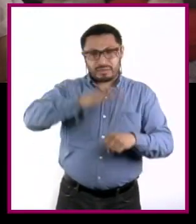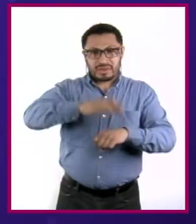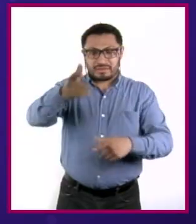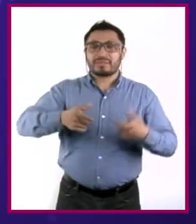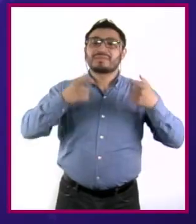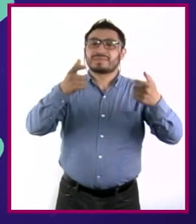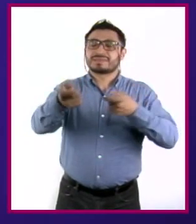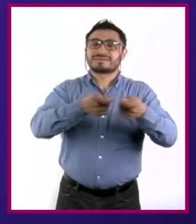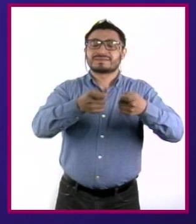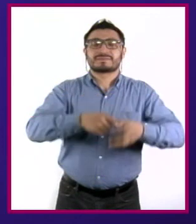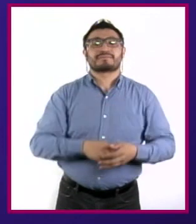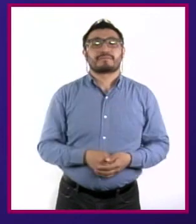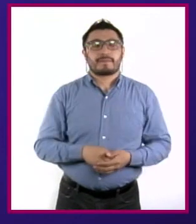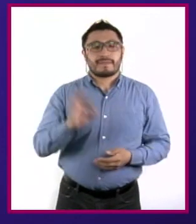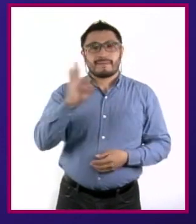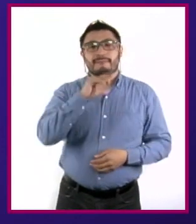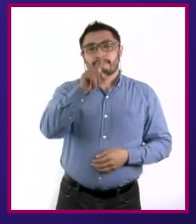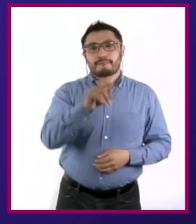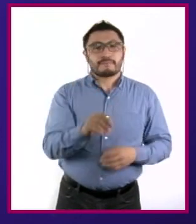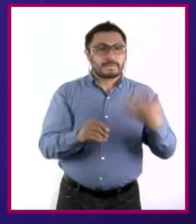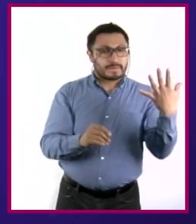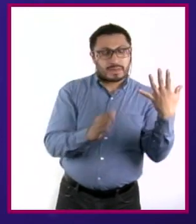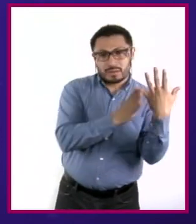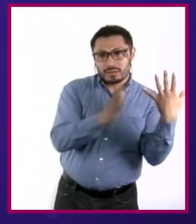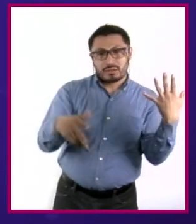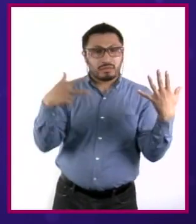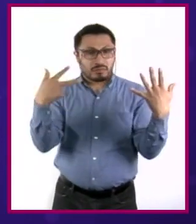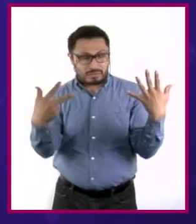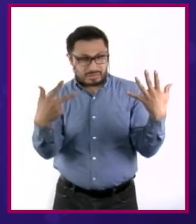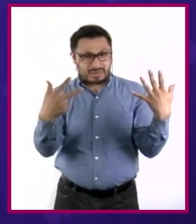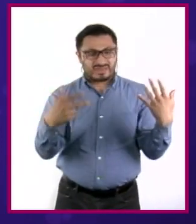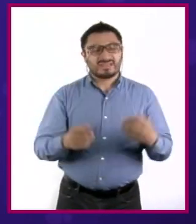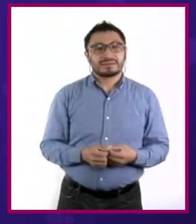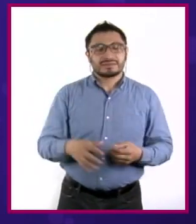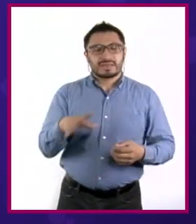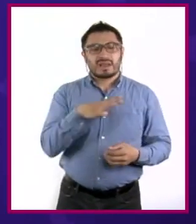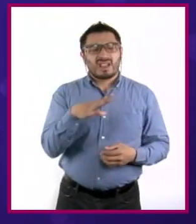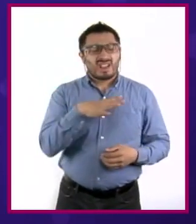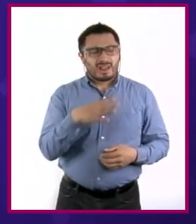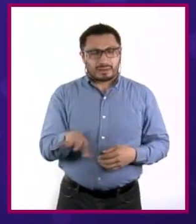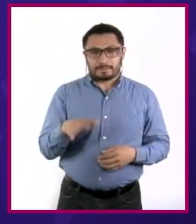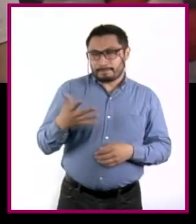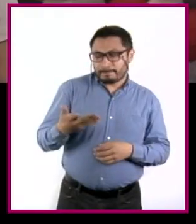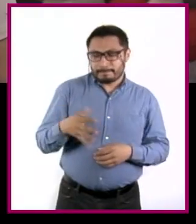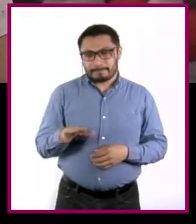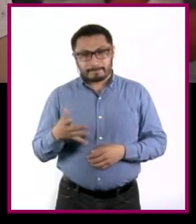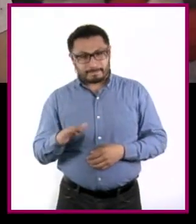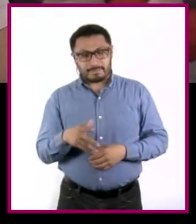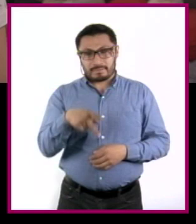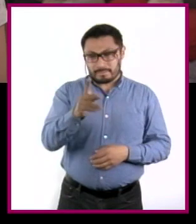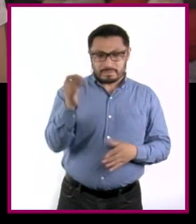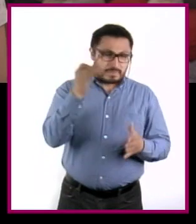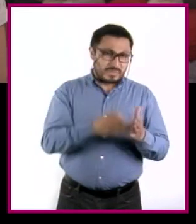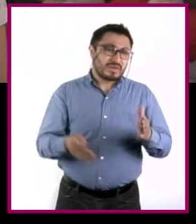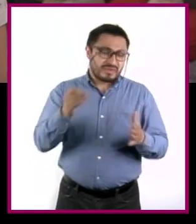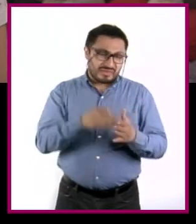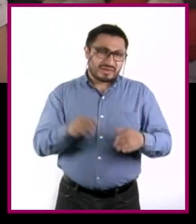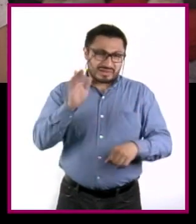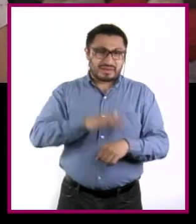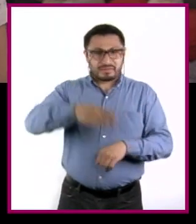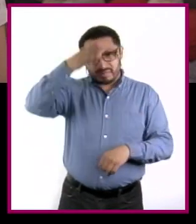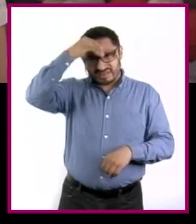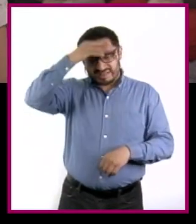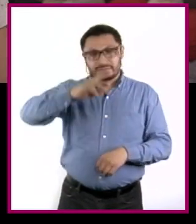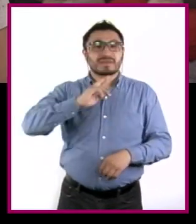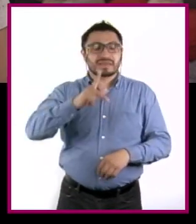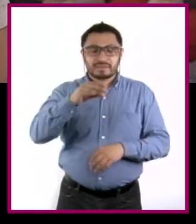financiera. Si tienes de 5 a 8 puntos, significa que ahí la llevas. Pero todavía puedes aprender y